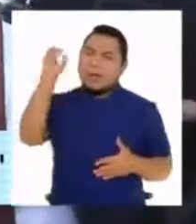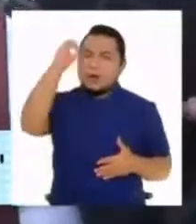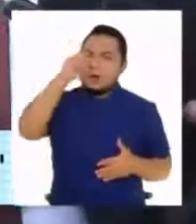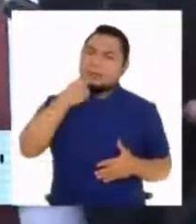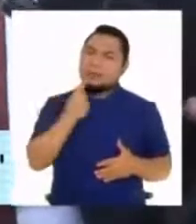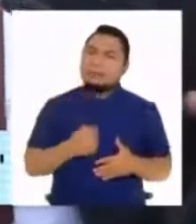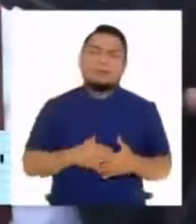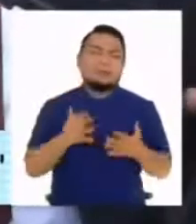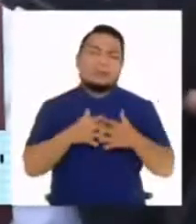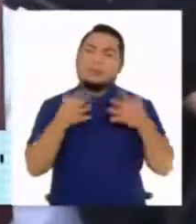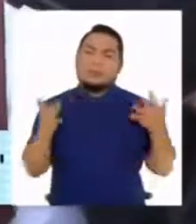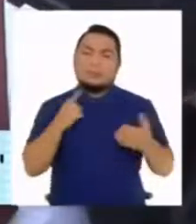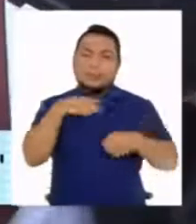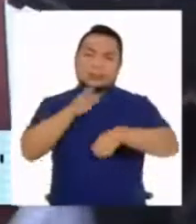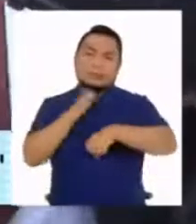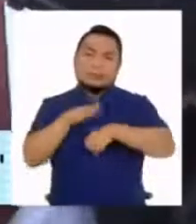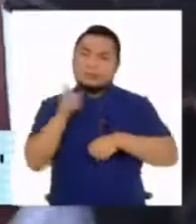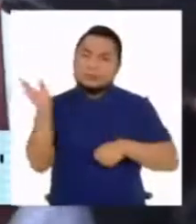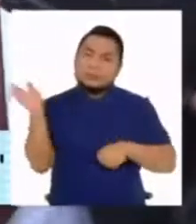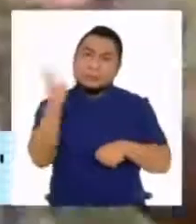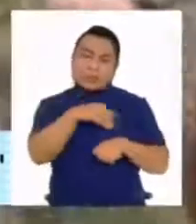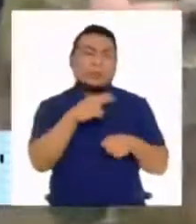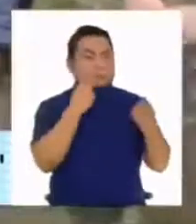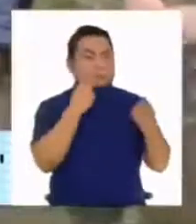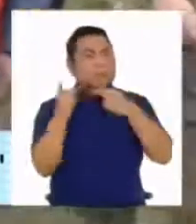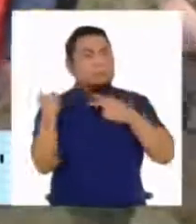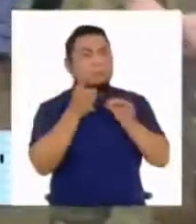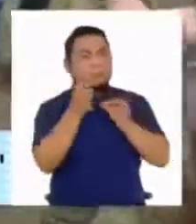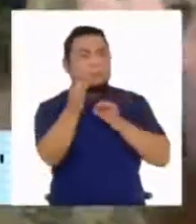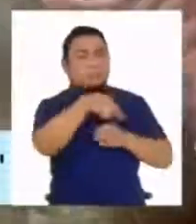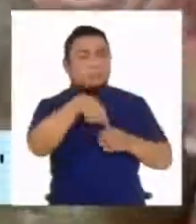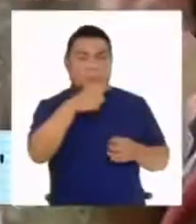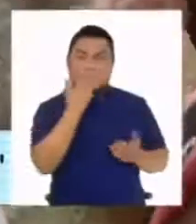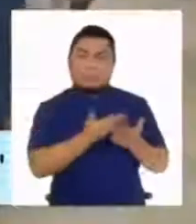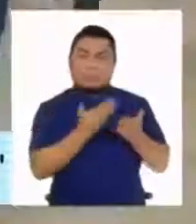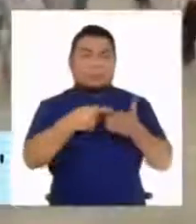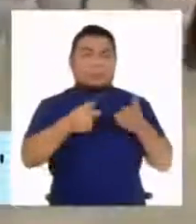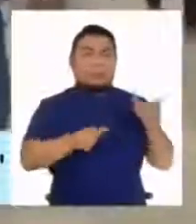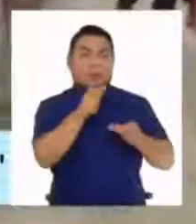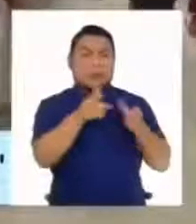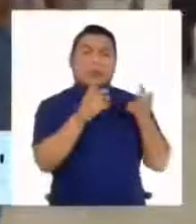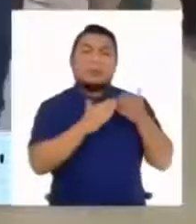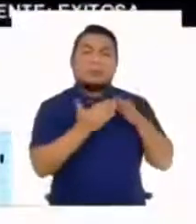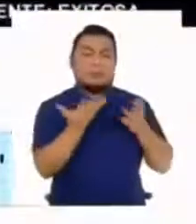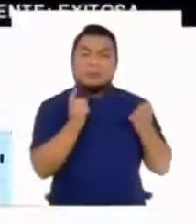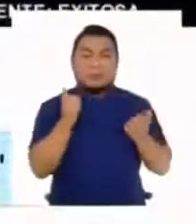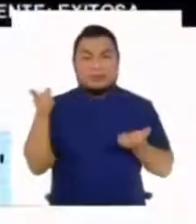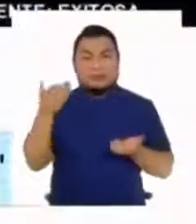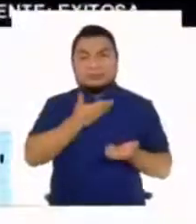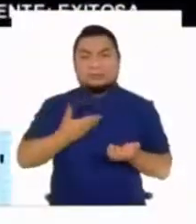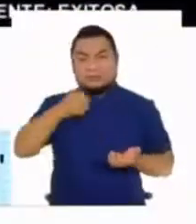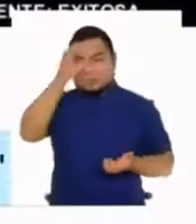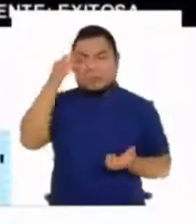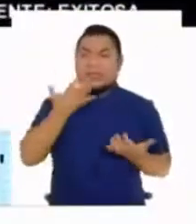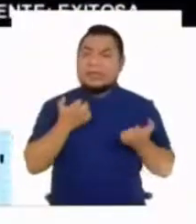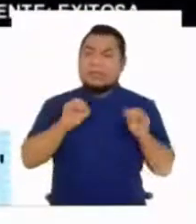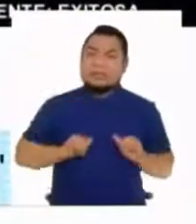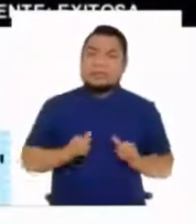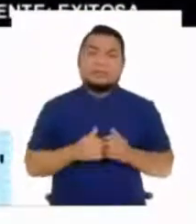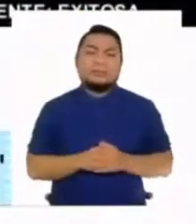expresión de desmesurada y la exhortó a visitar las regiones para corroborar el sentir de la población. Es